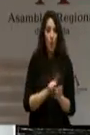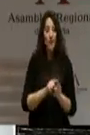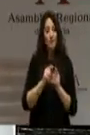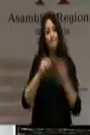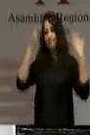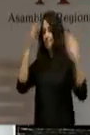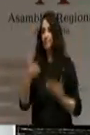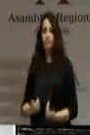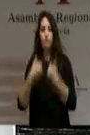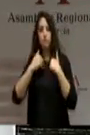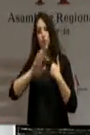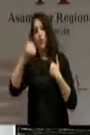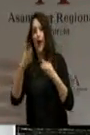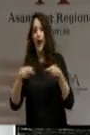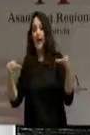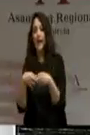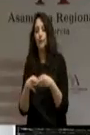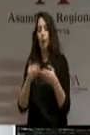a los de fuera, a los otros.